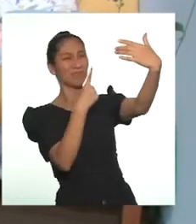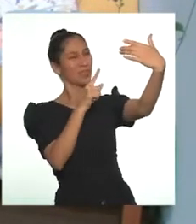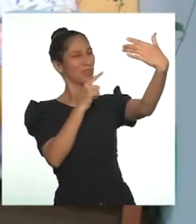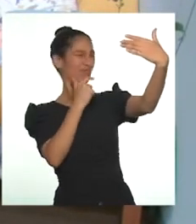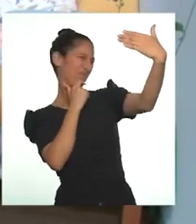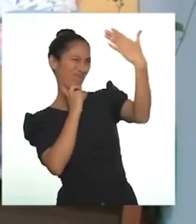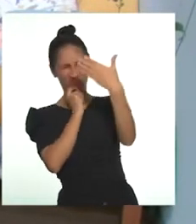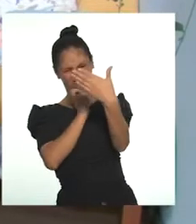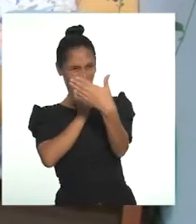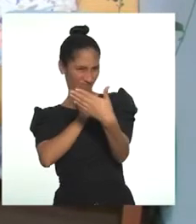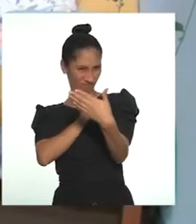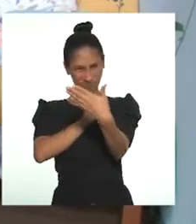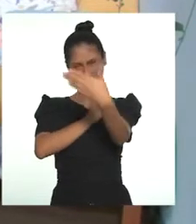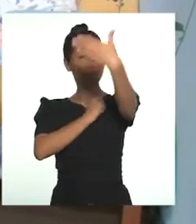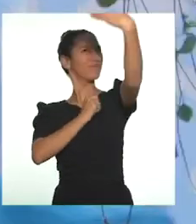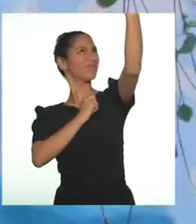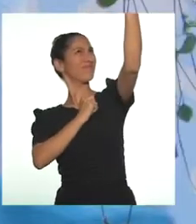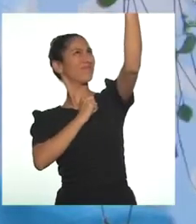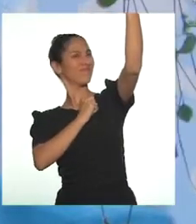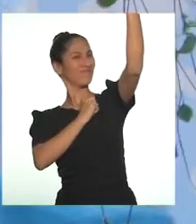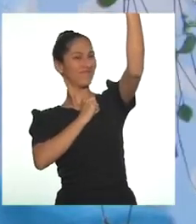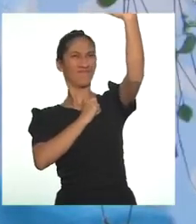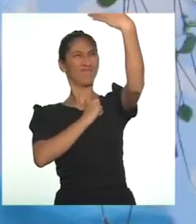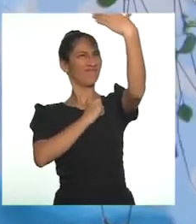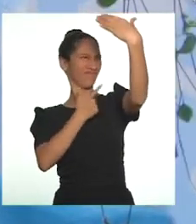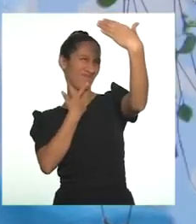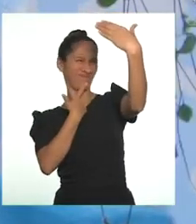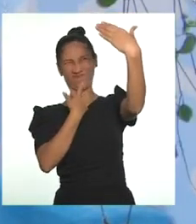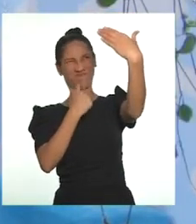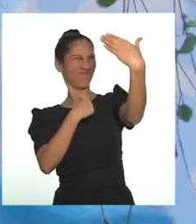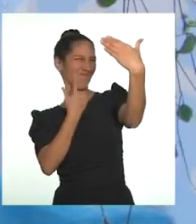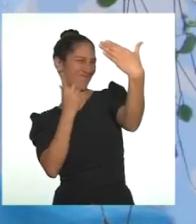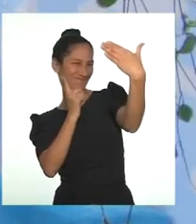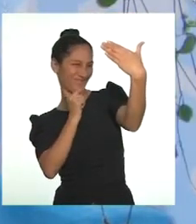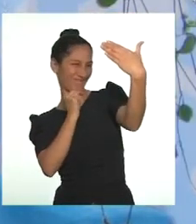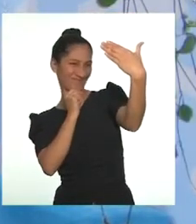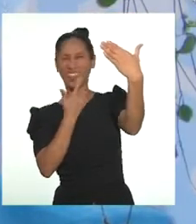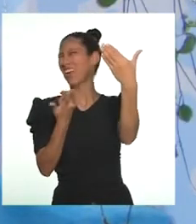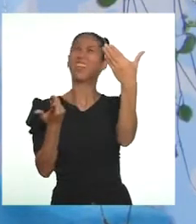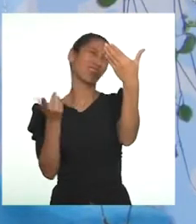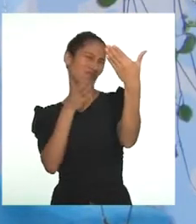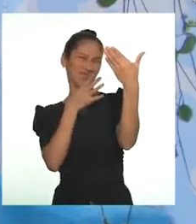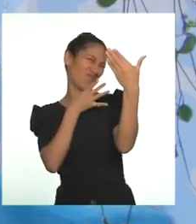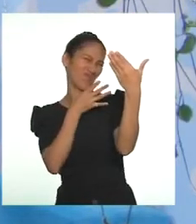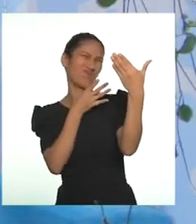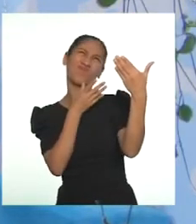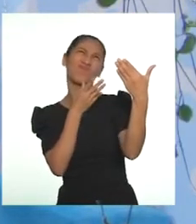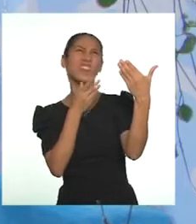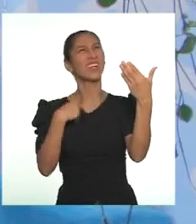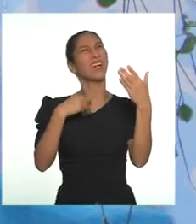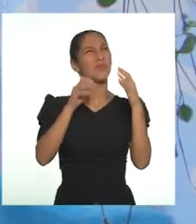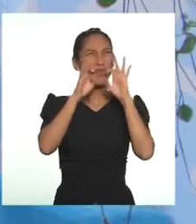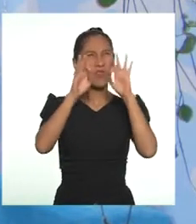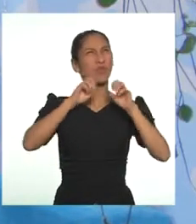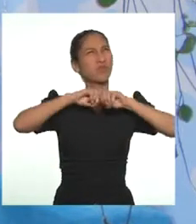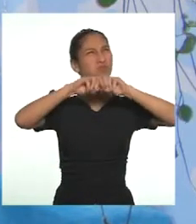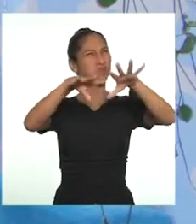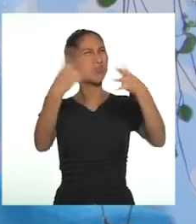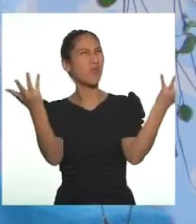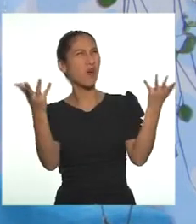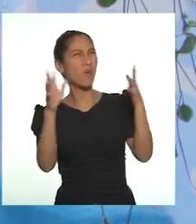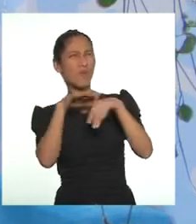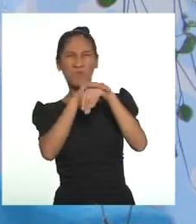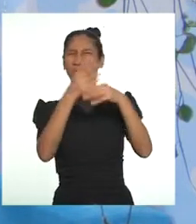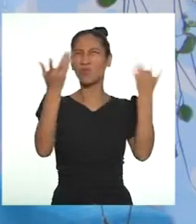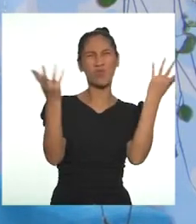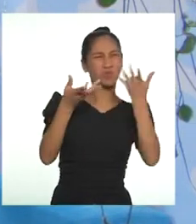no me siento muy yo, ay no sé qué historia subir a mis redes como parte del Salud Total